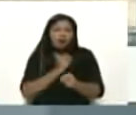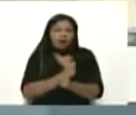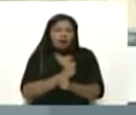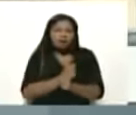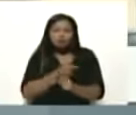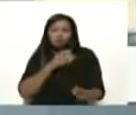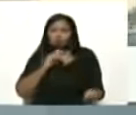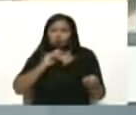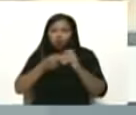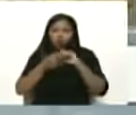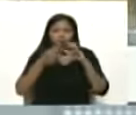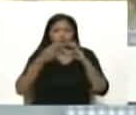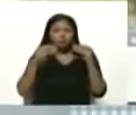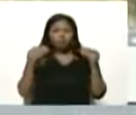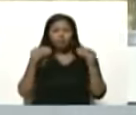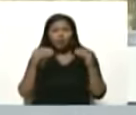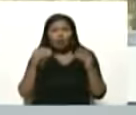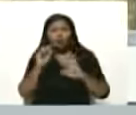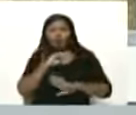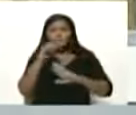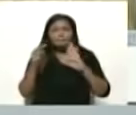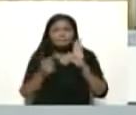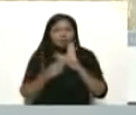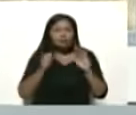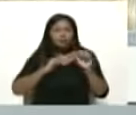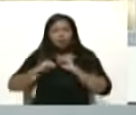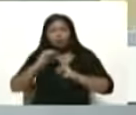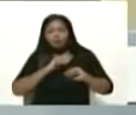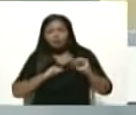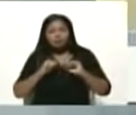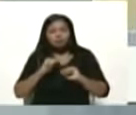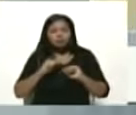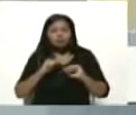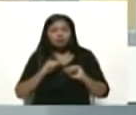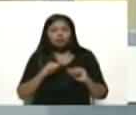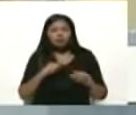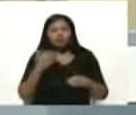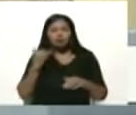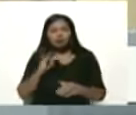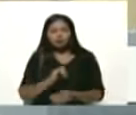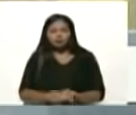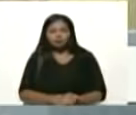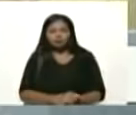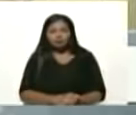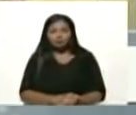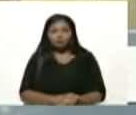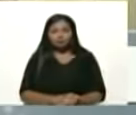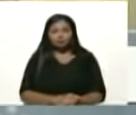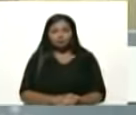cambió cien por ciento el movimiento sindical venezolano el chino Can